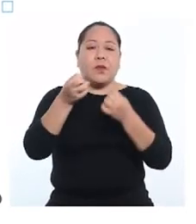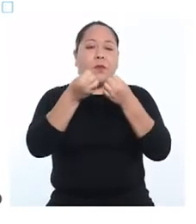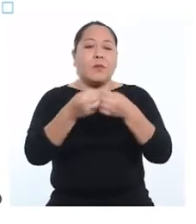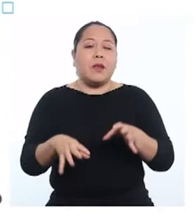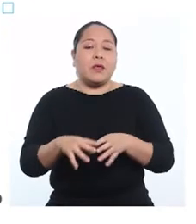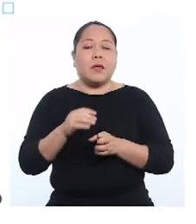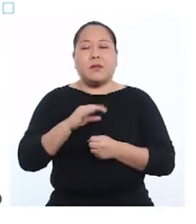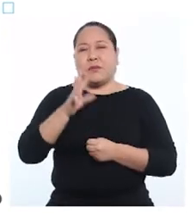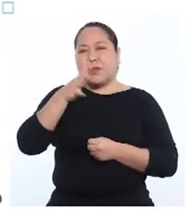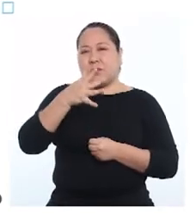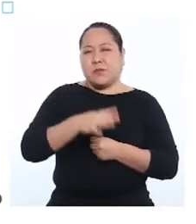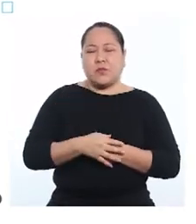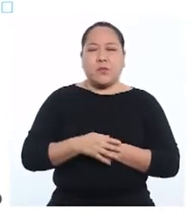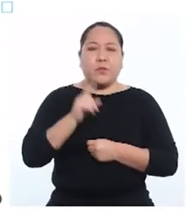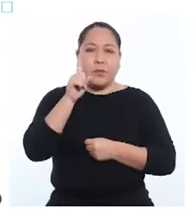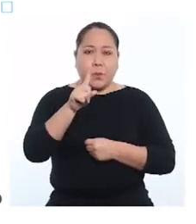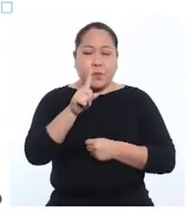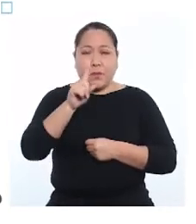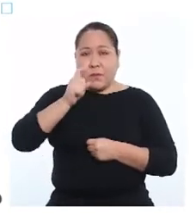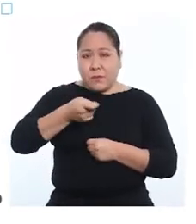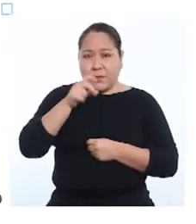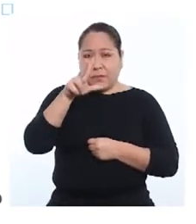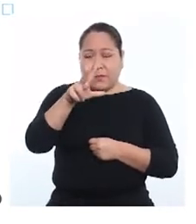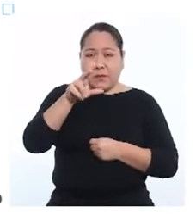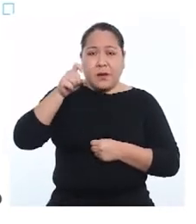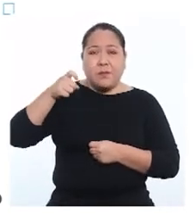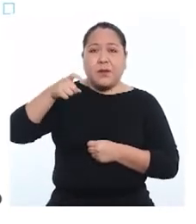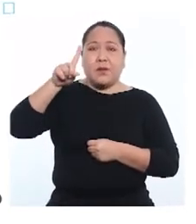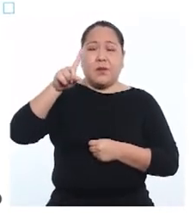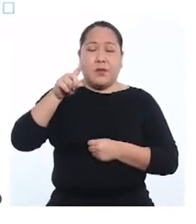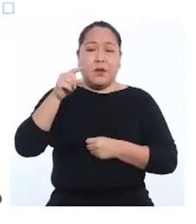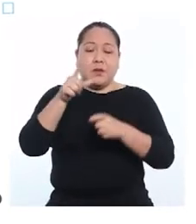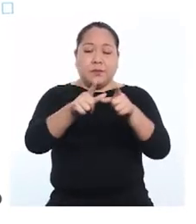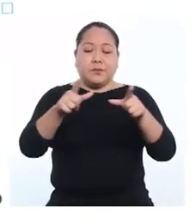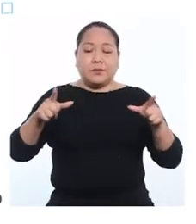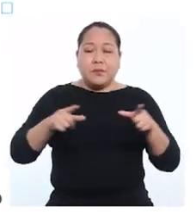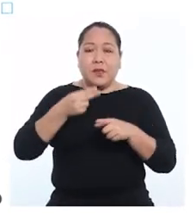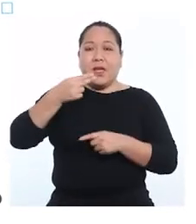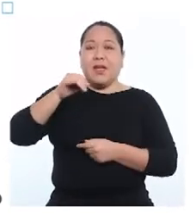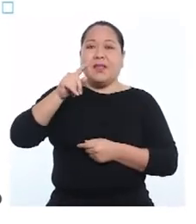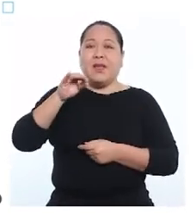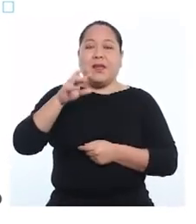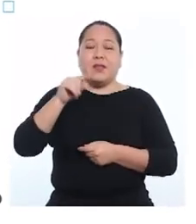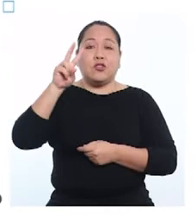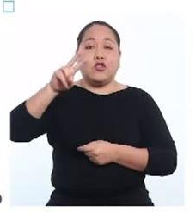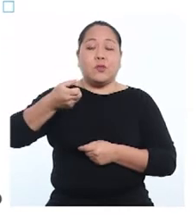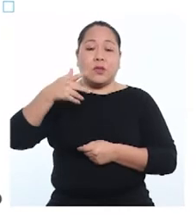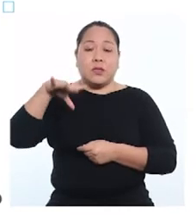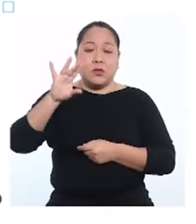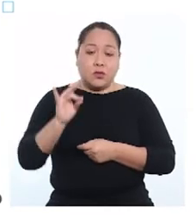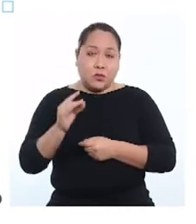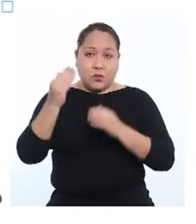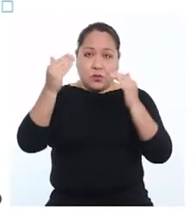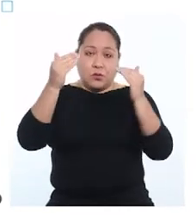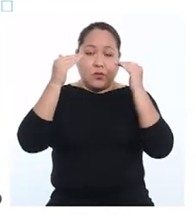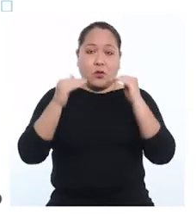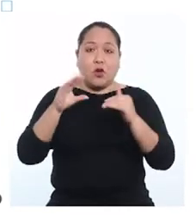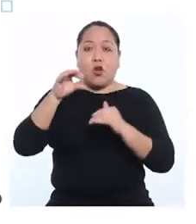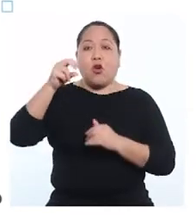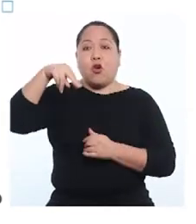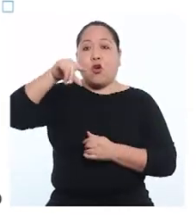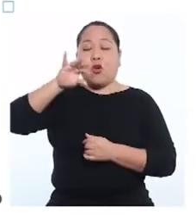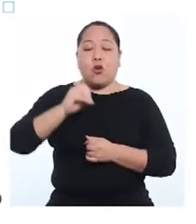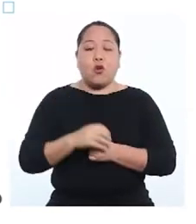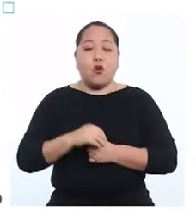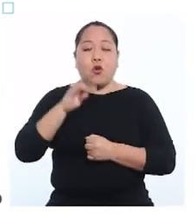amazónica, con una pérdida de alrededor de 1,3 millones de hectáreas en el 2018,